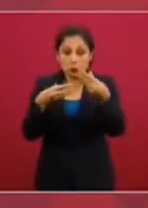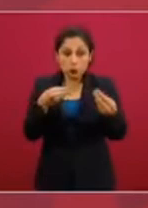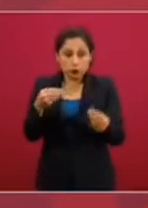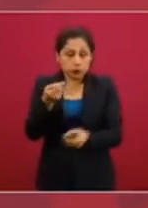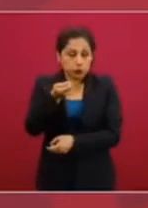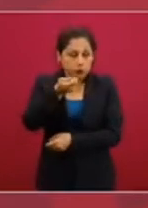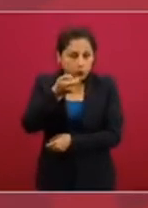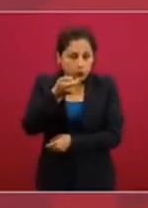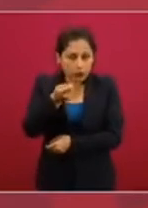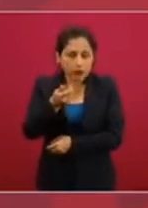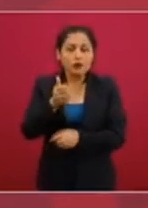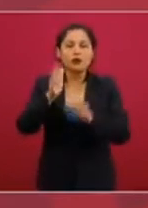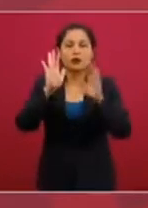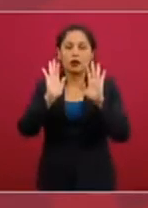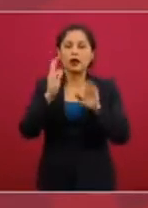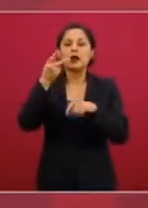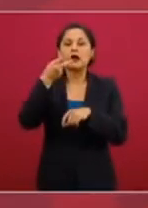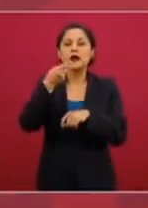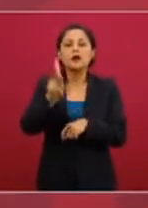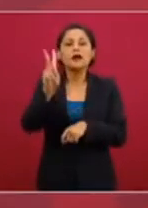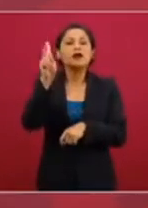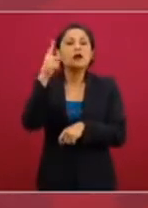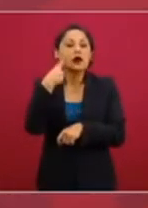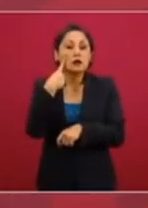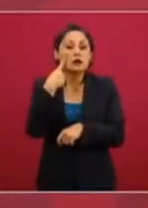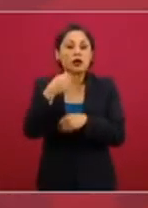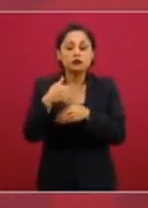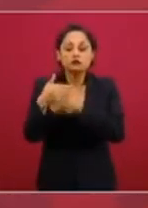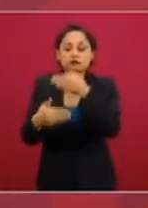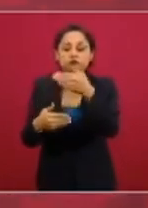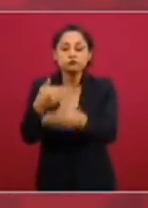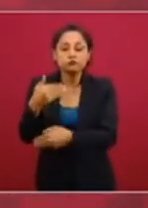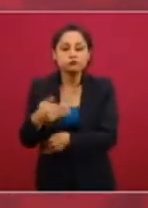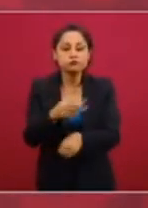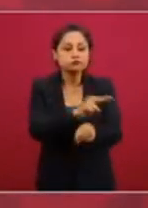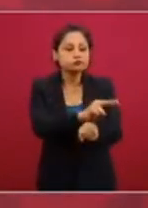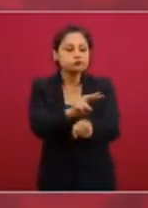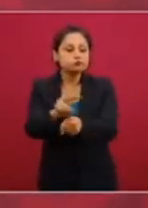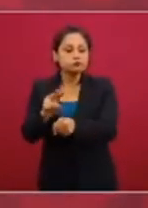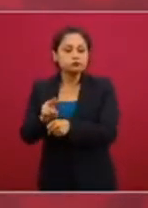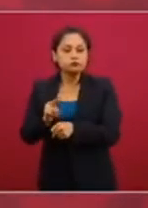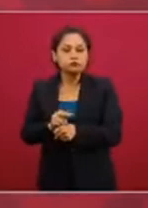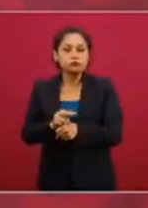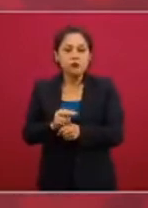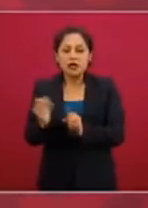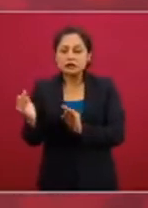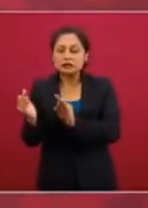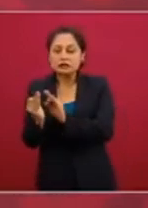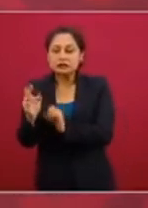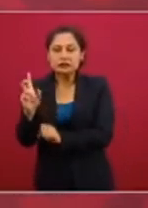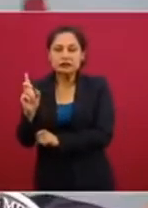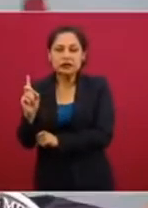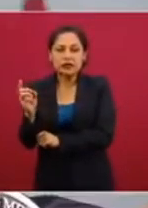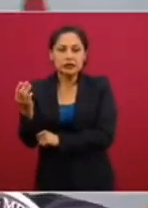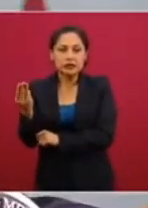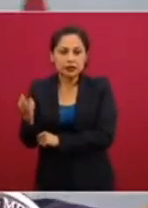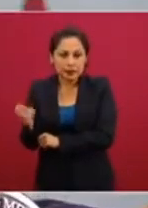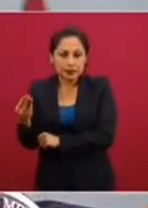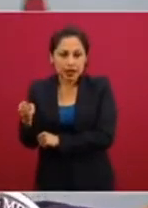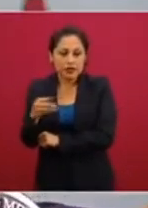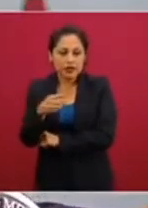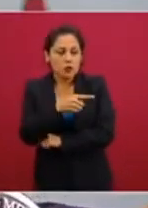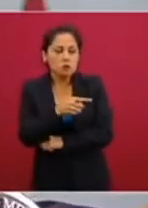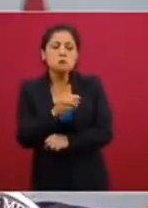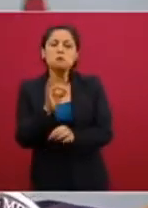transmisión se mantiene o se logra cerca del 30 de mayo, entonces podrá hacerse